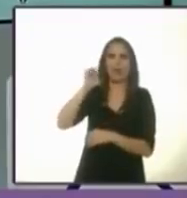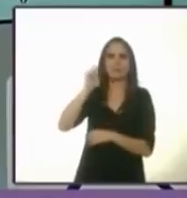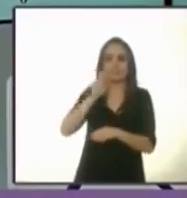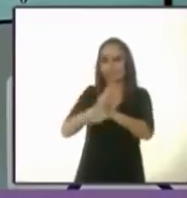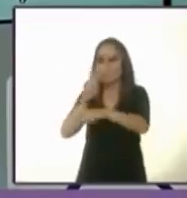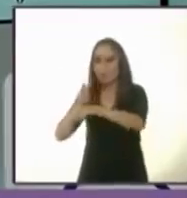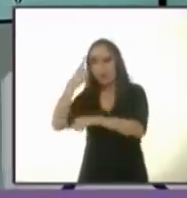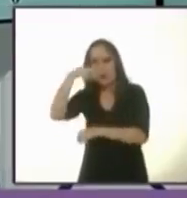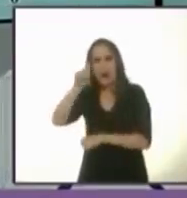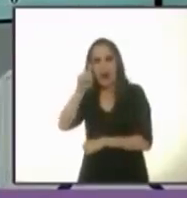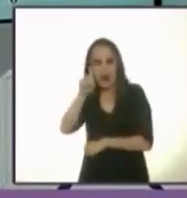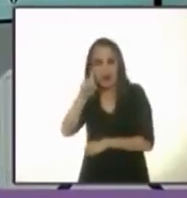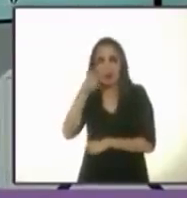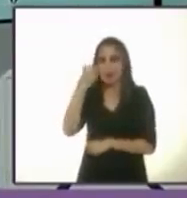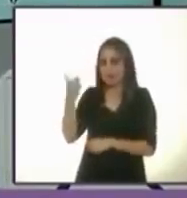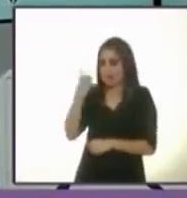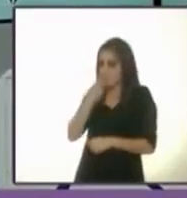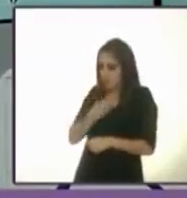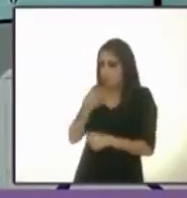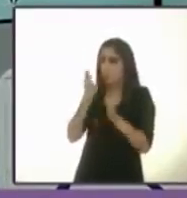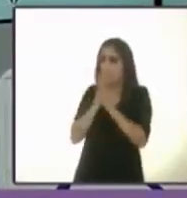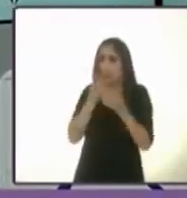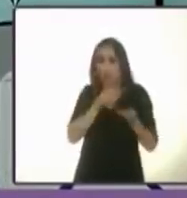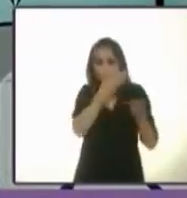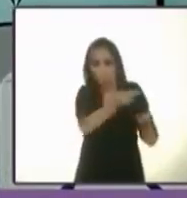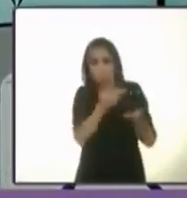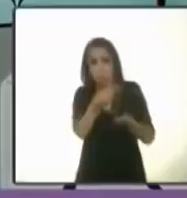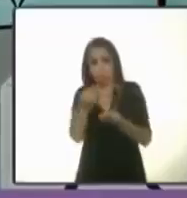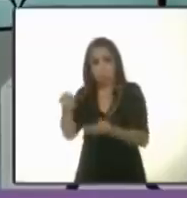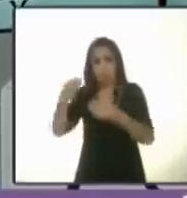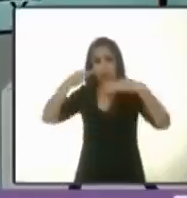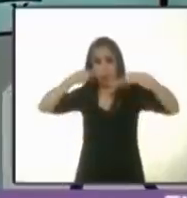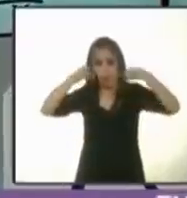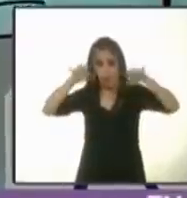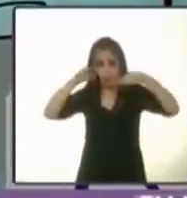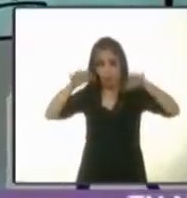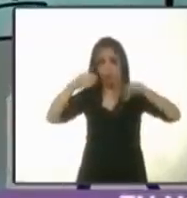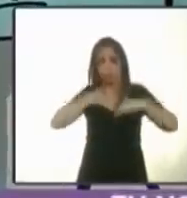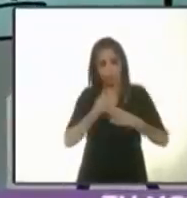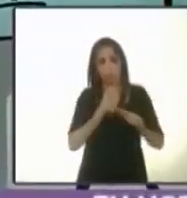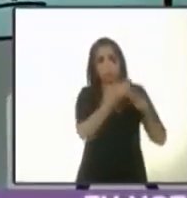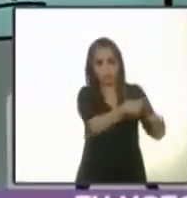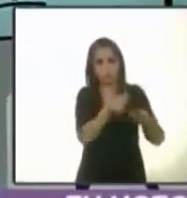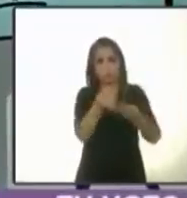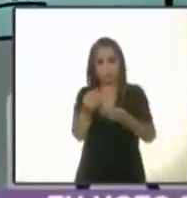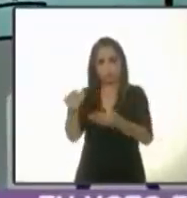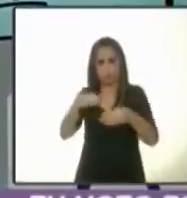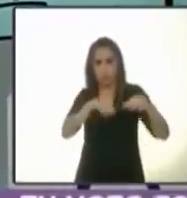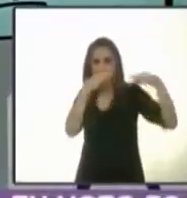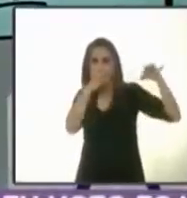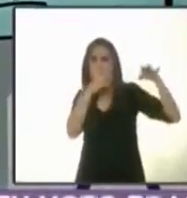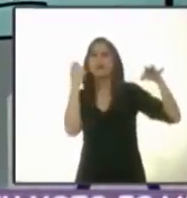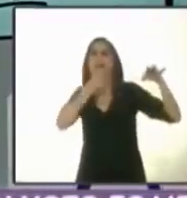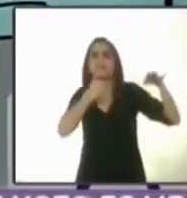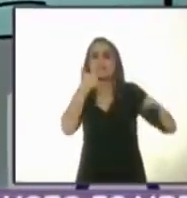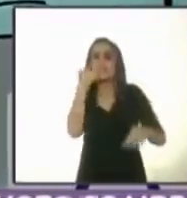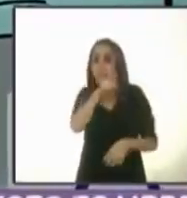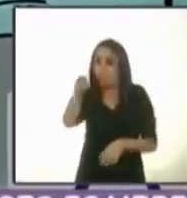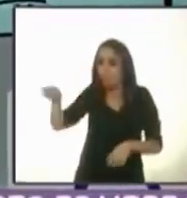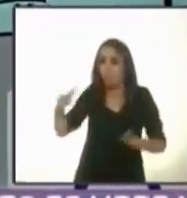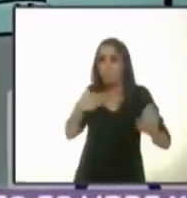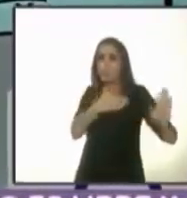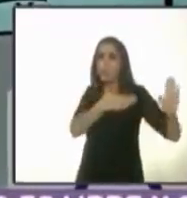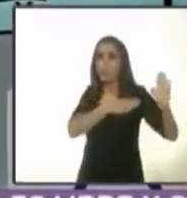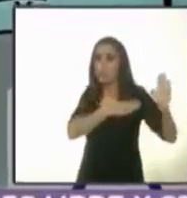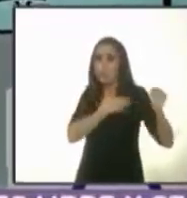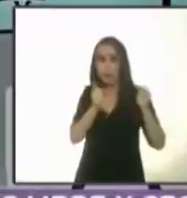pidieron que les diera estas hojas, me dijeron que no se las podía entregar, pero se las entrego a ustedes. Ellos quieren que se comprometan con